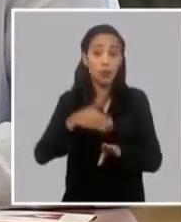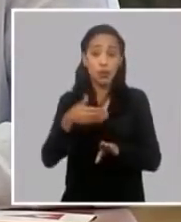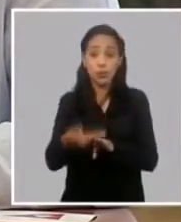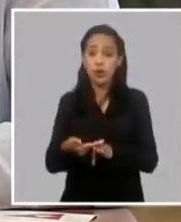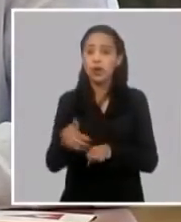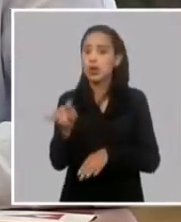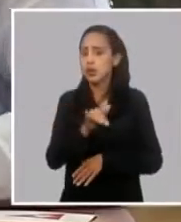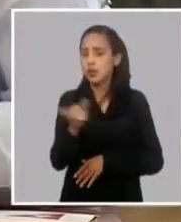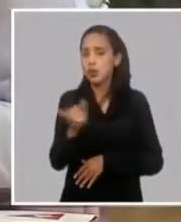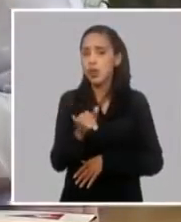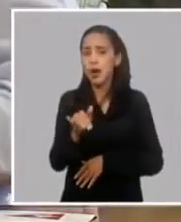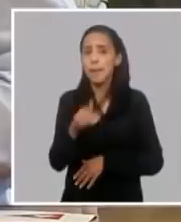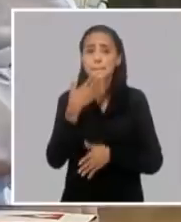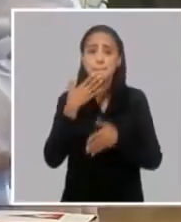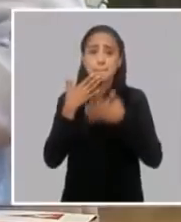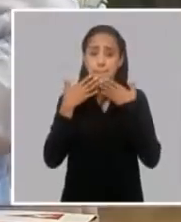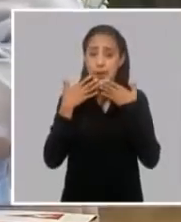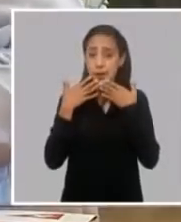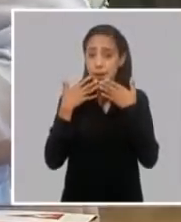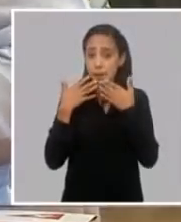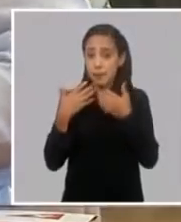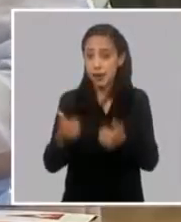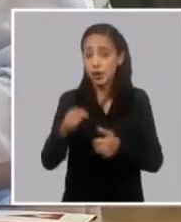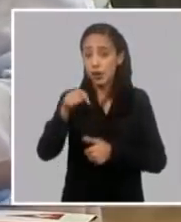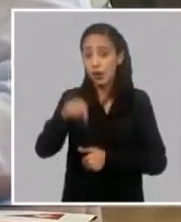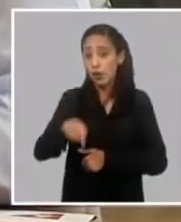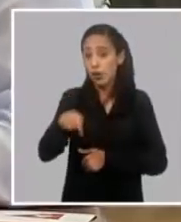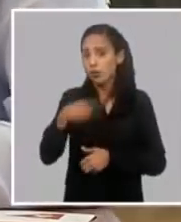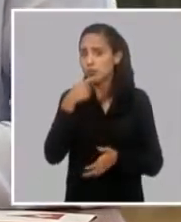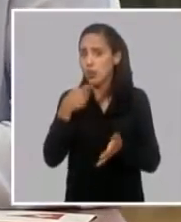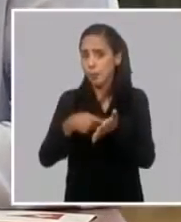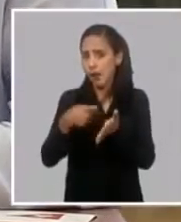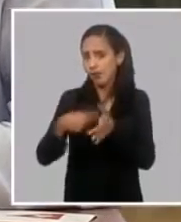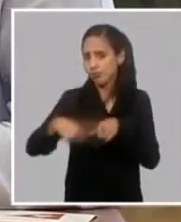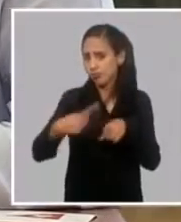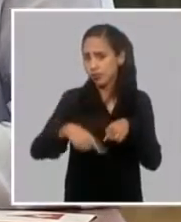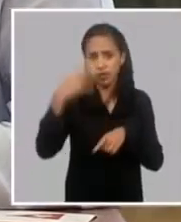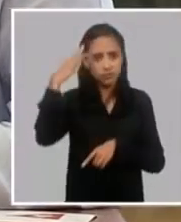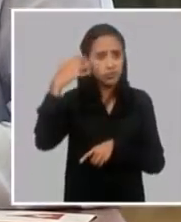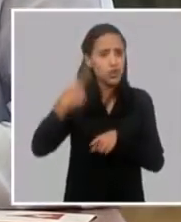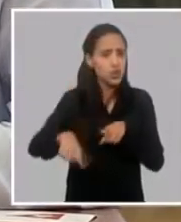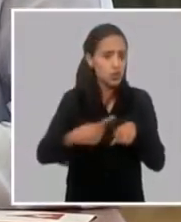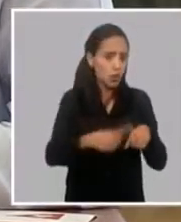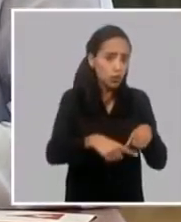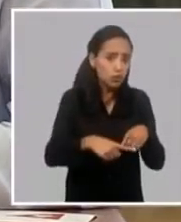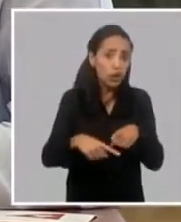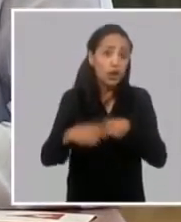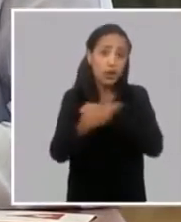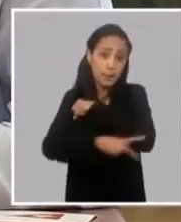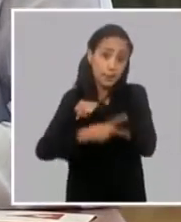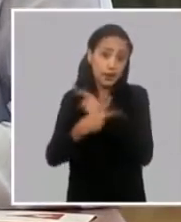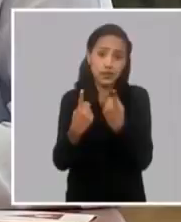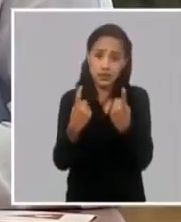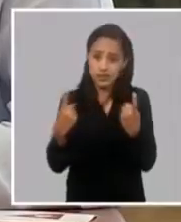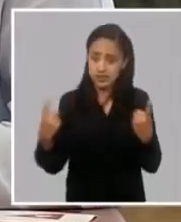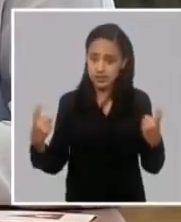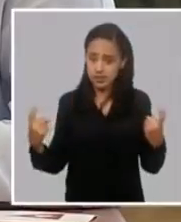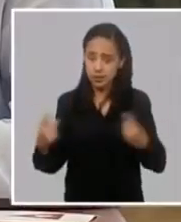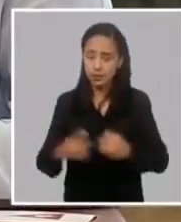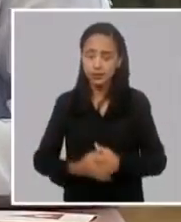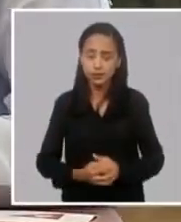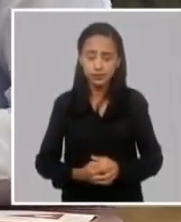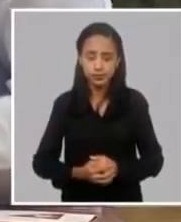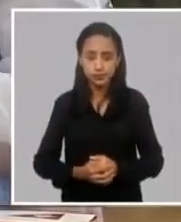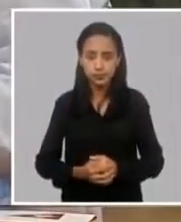incrementar nuestras exportaciones y también para crear reservas que el país necesitaba en condiciones de determinadas contingencias.